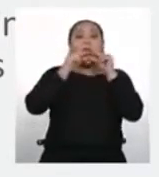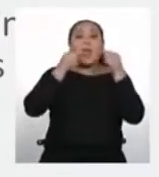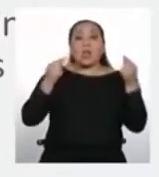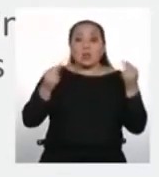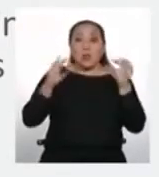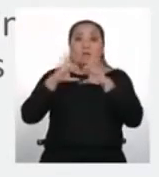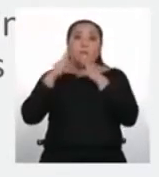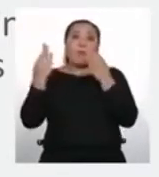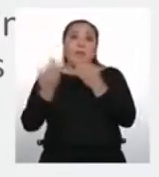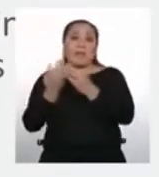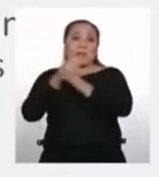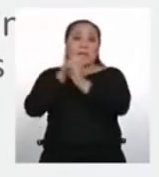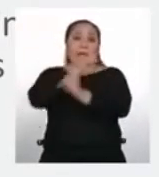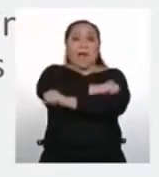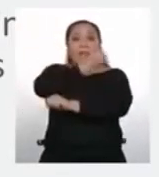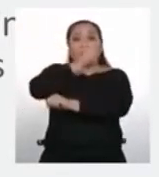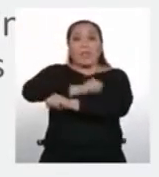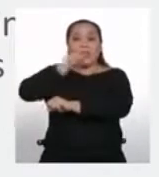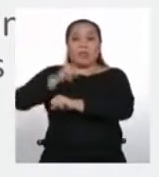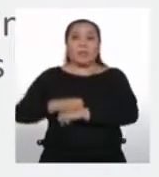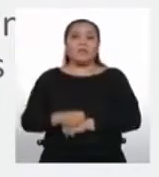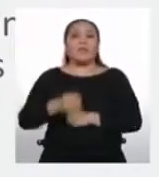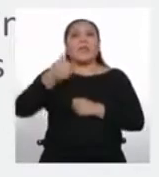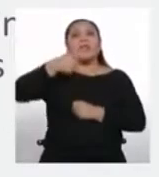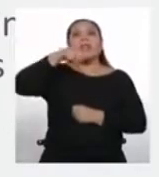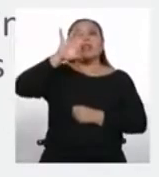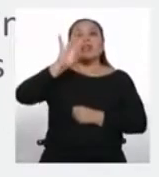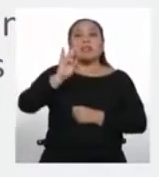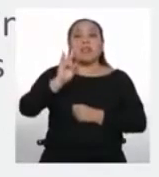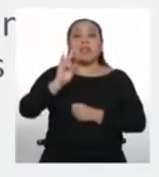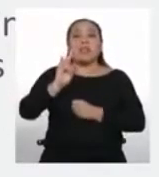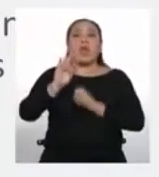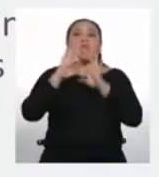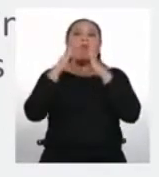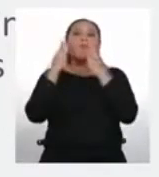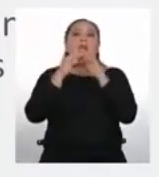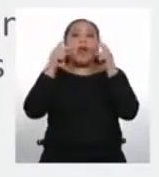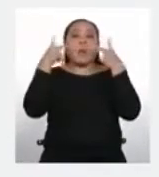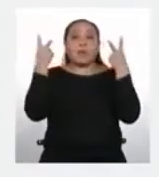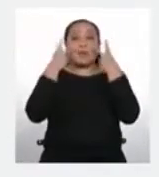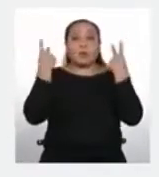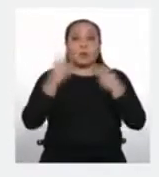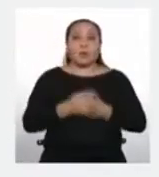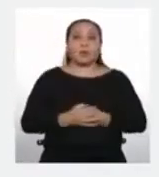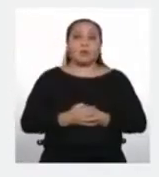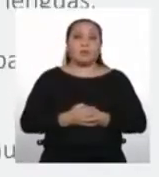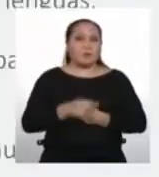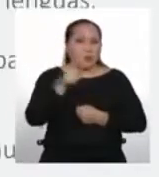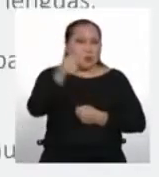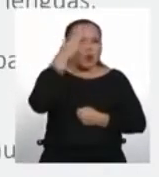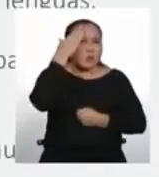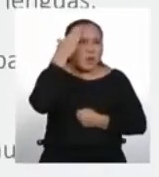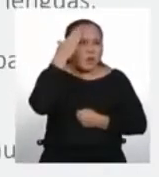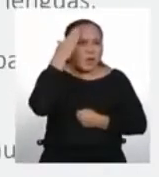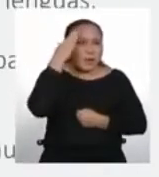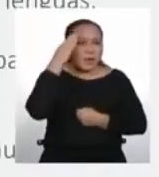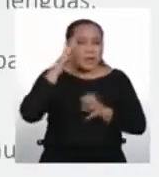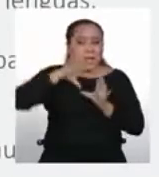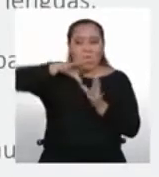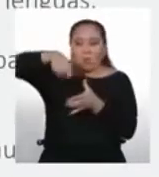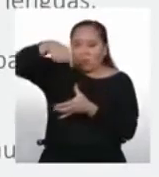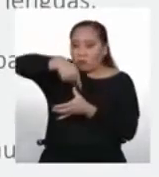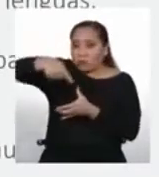andinas, además de 17 familias amazónicas. ¿Sabías que en el mundo